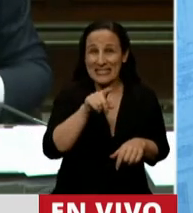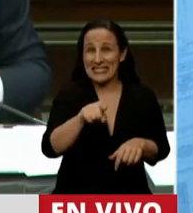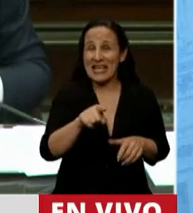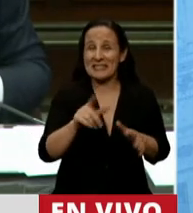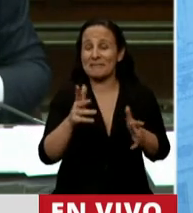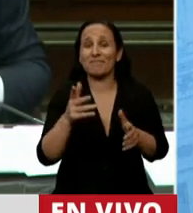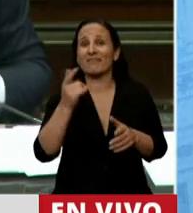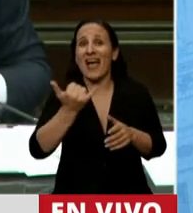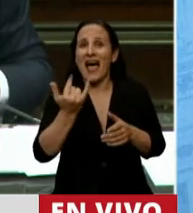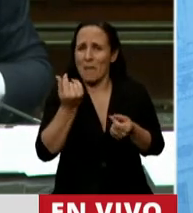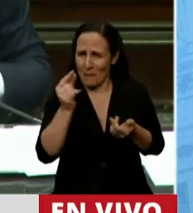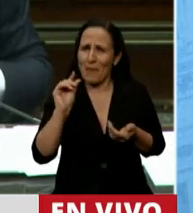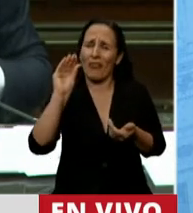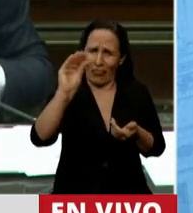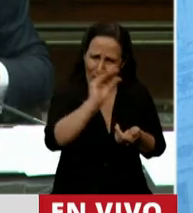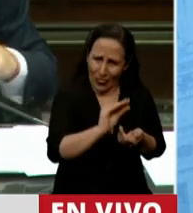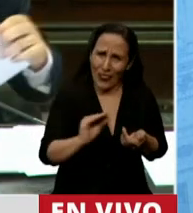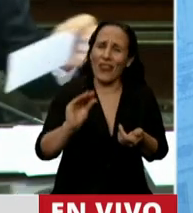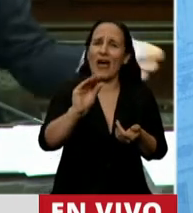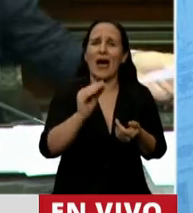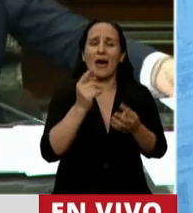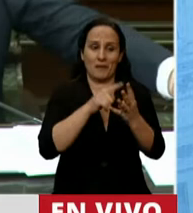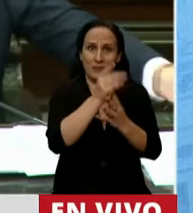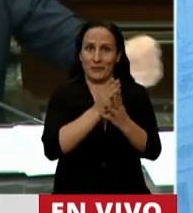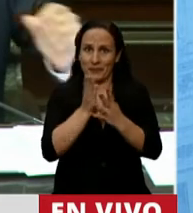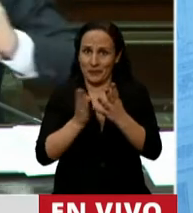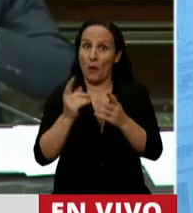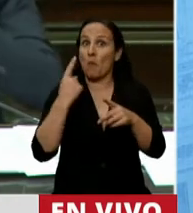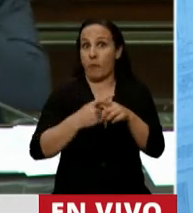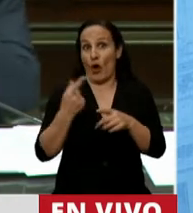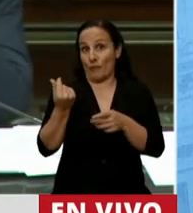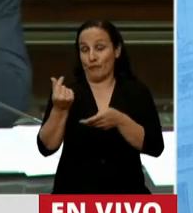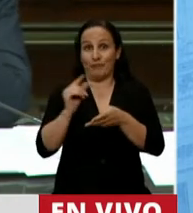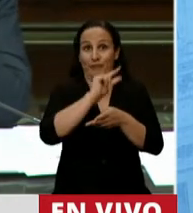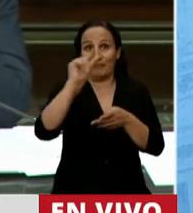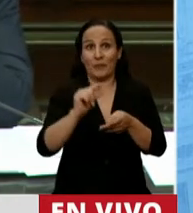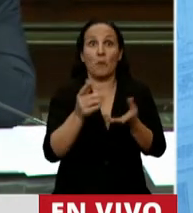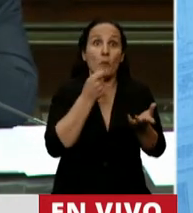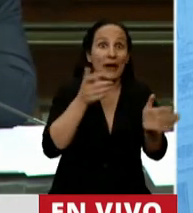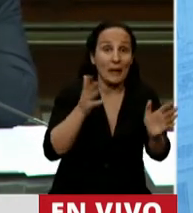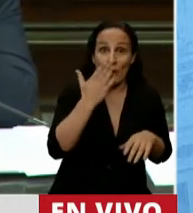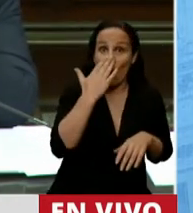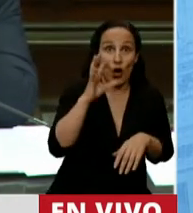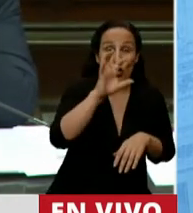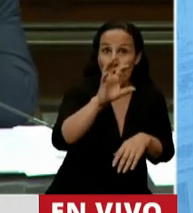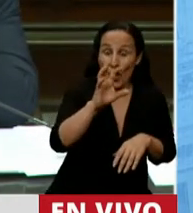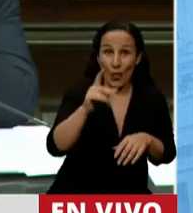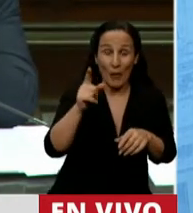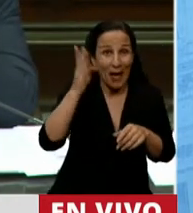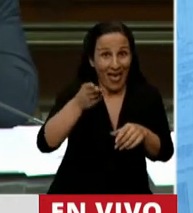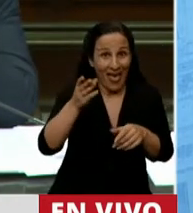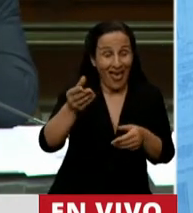variables financiamiento para sus estados. Por coparticipación, que en el caso de Córdoba no está recibiendo todo lo que le